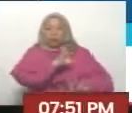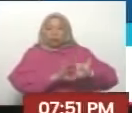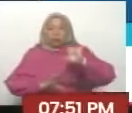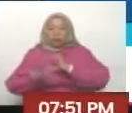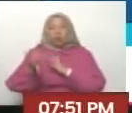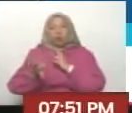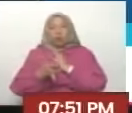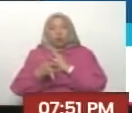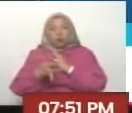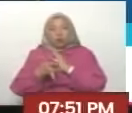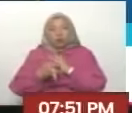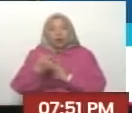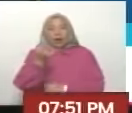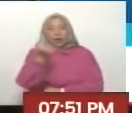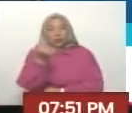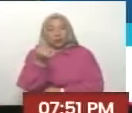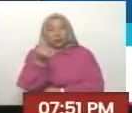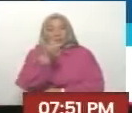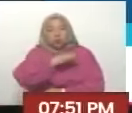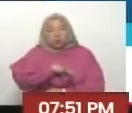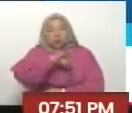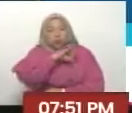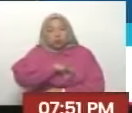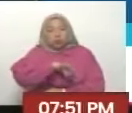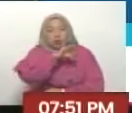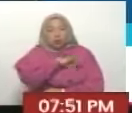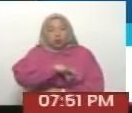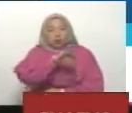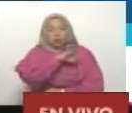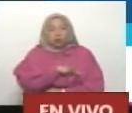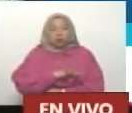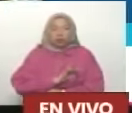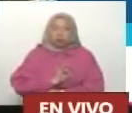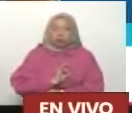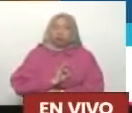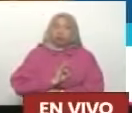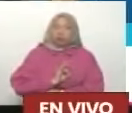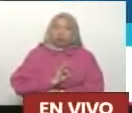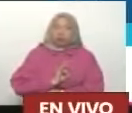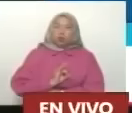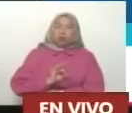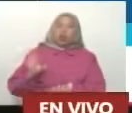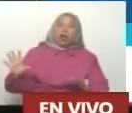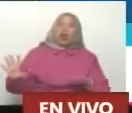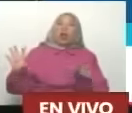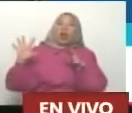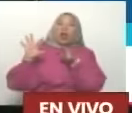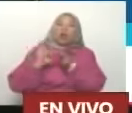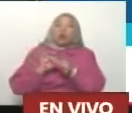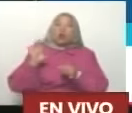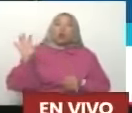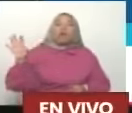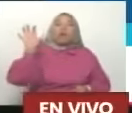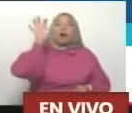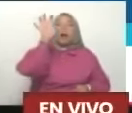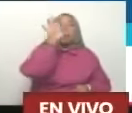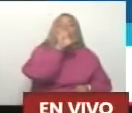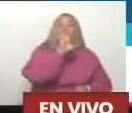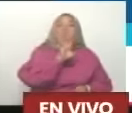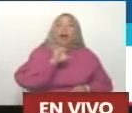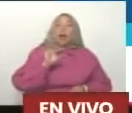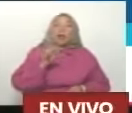Económico Social Un inmenso país Un inmenso unión de repúblicas Que se